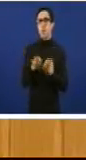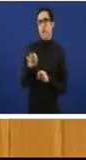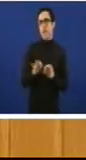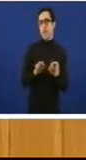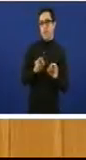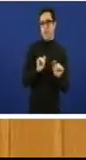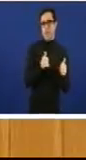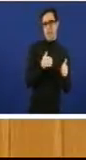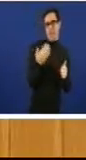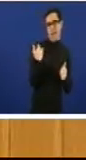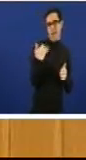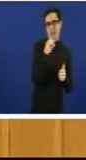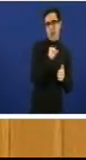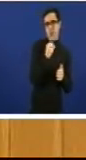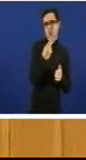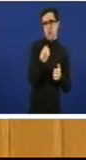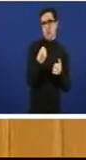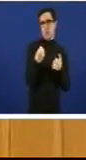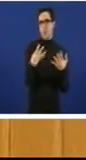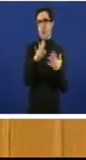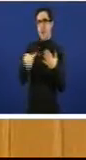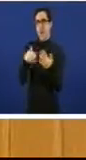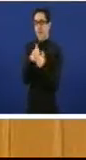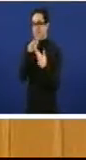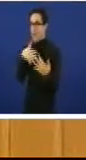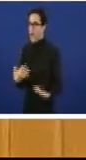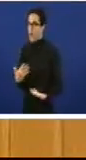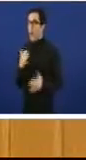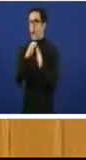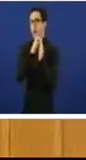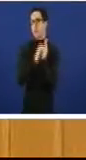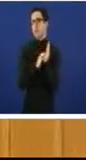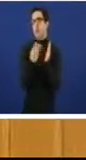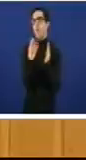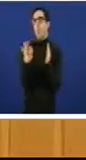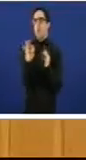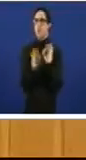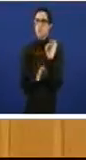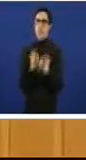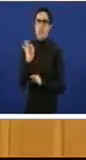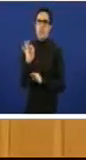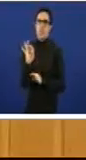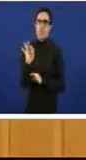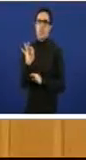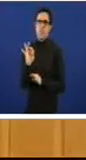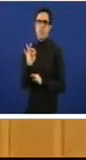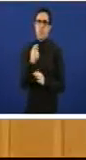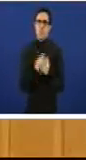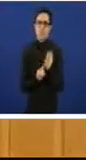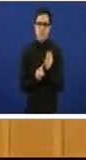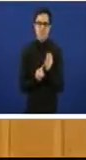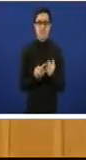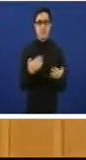2009. Estas son as políticas do Partido Popular para xerar emprego. Pero, así é todo,